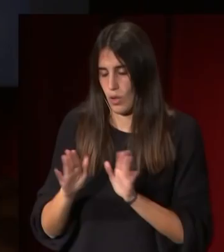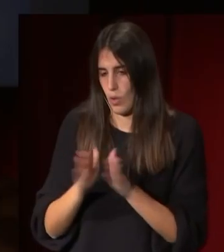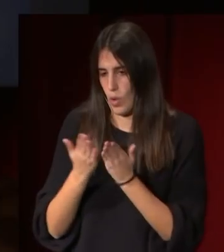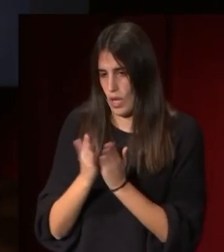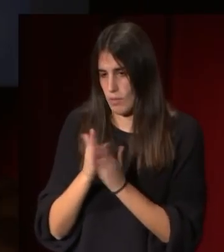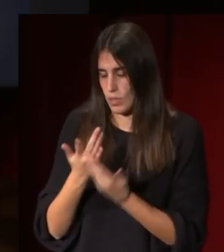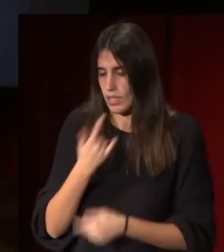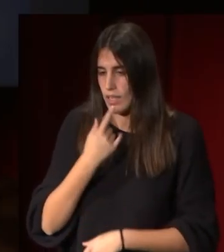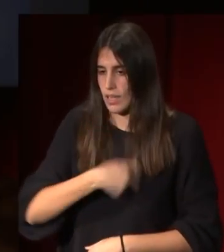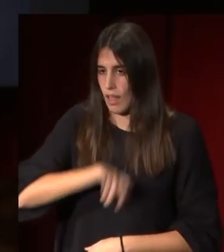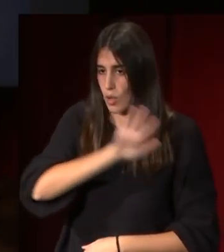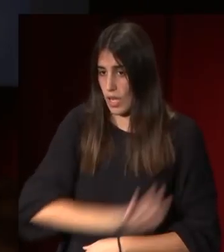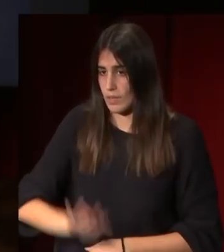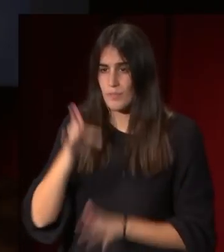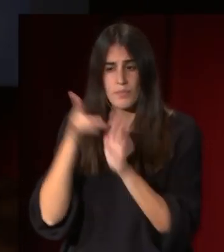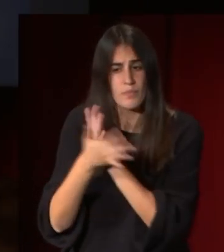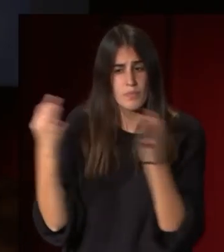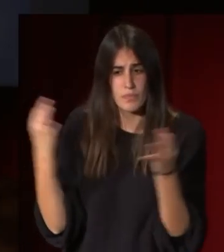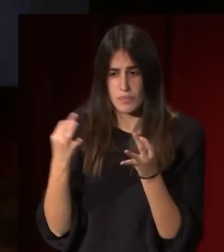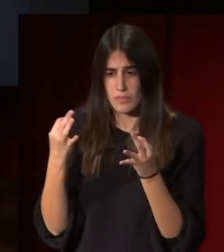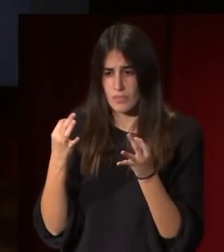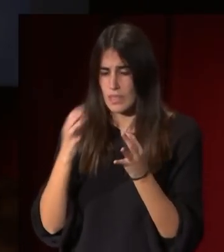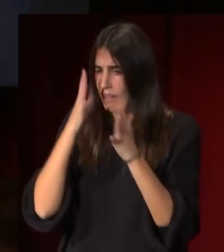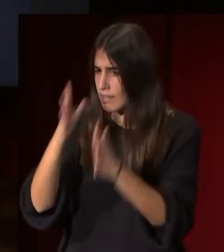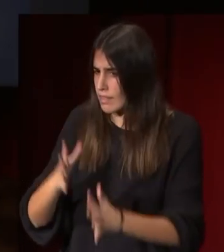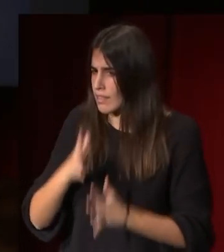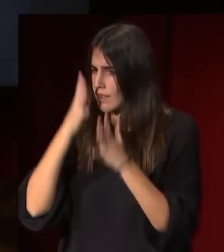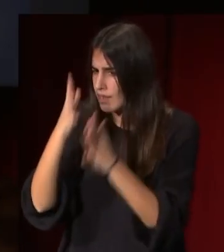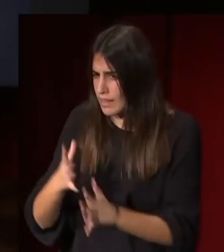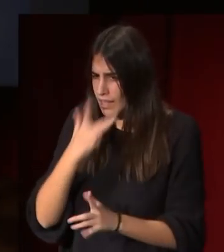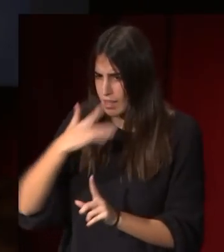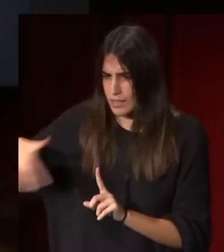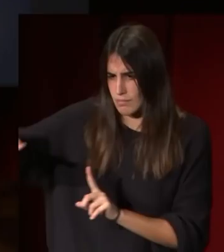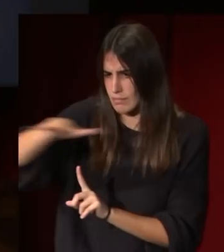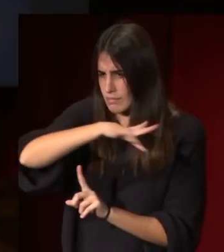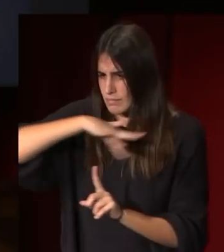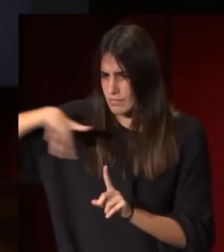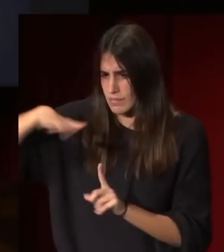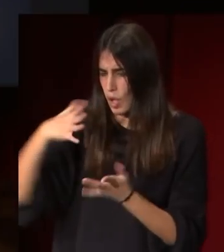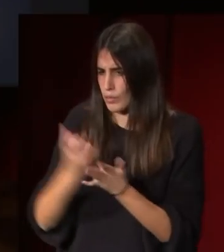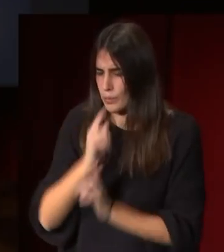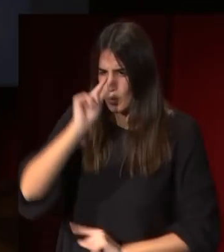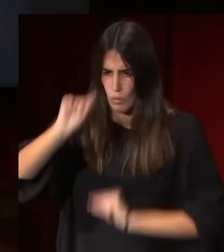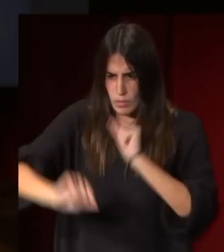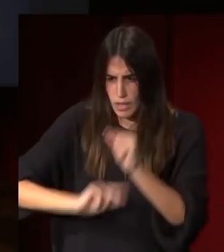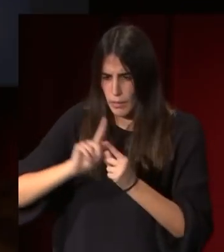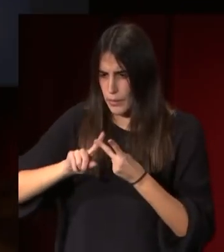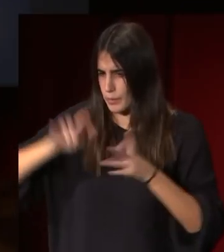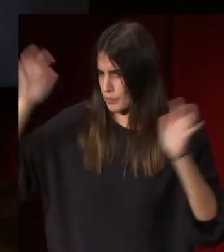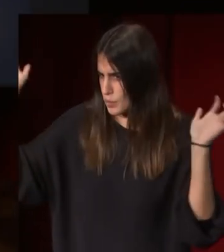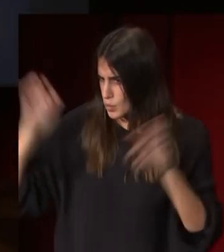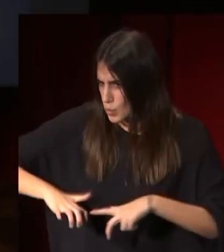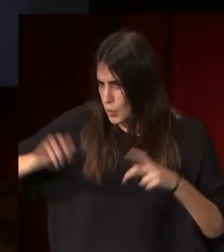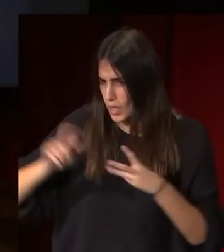eso que significa que durante décadas la obra está a la intemperie pues sufriendo la polución la lluvia los